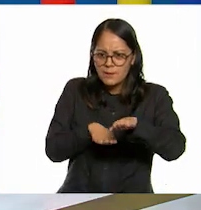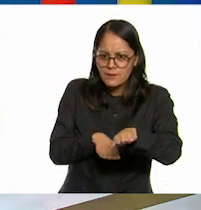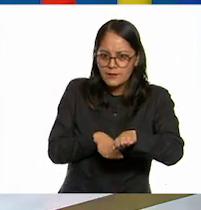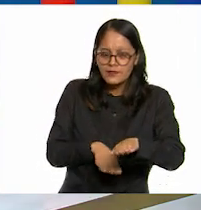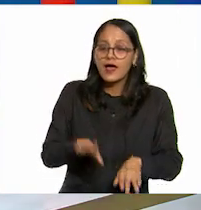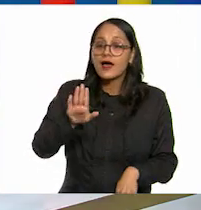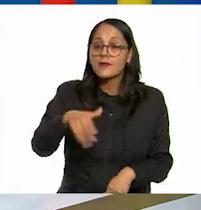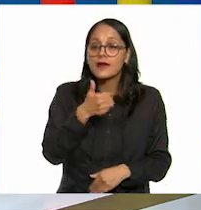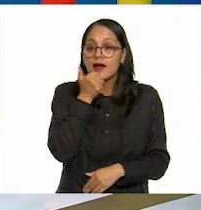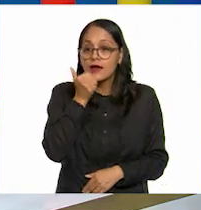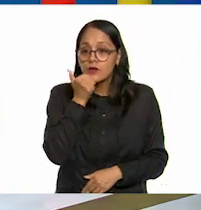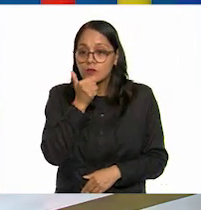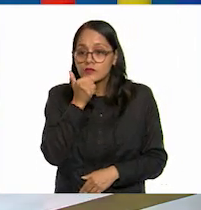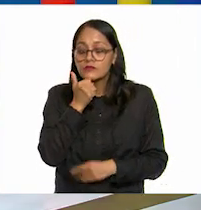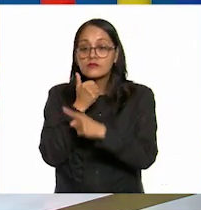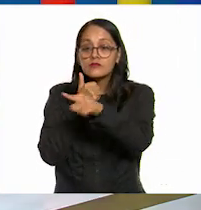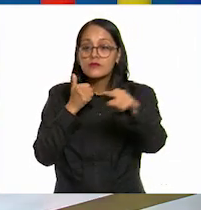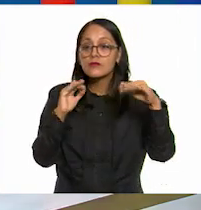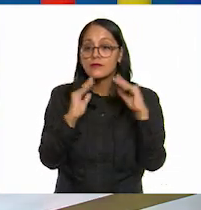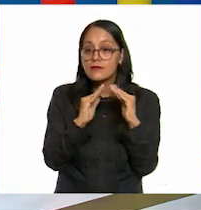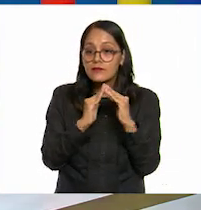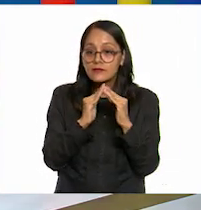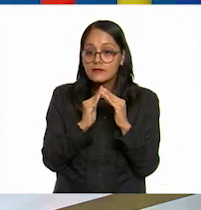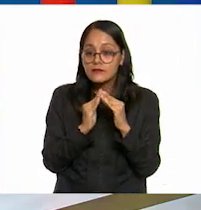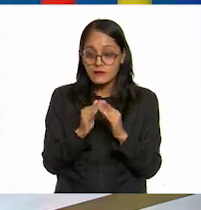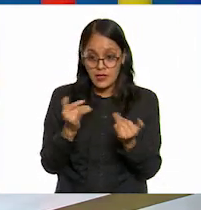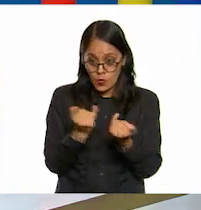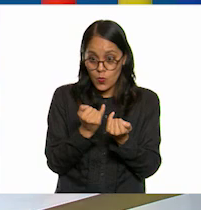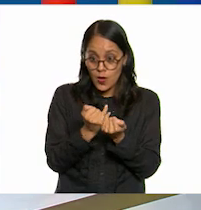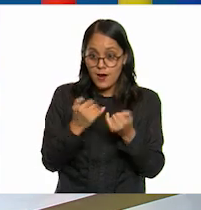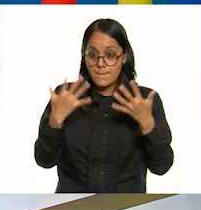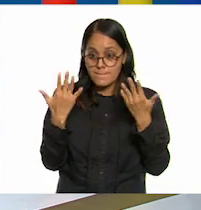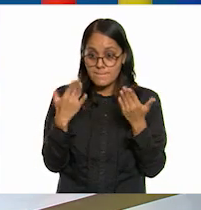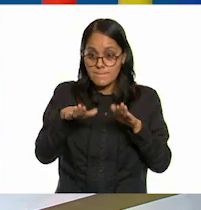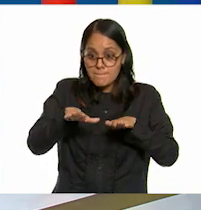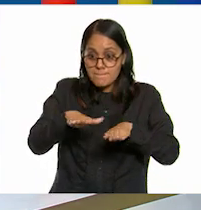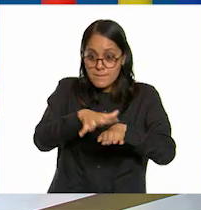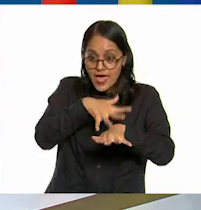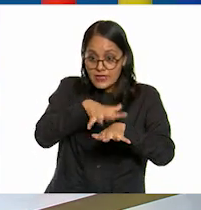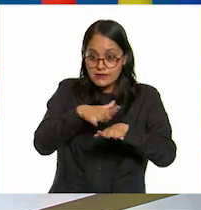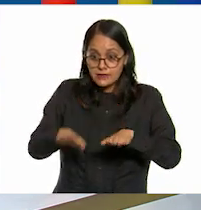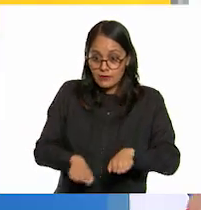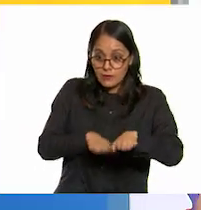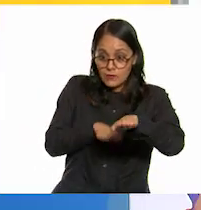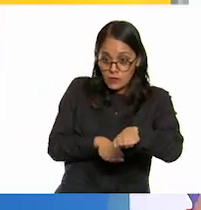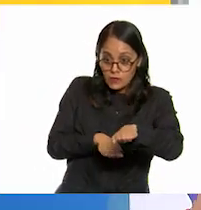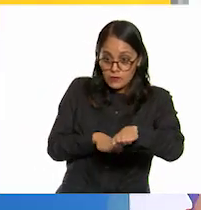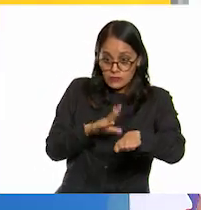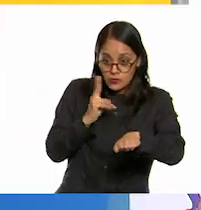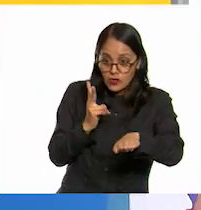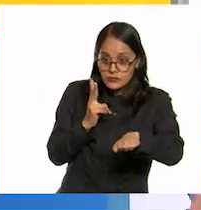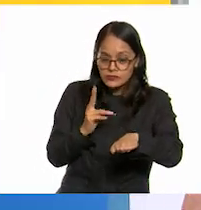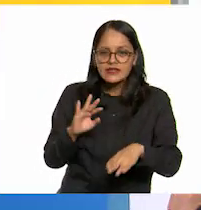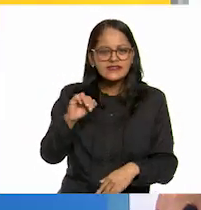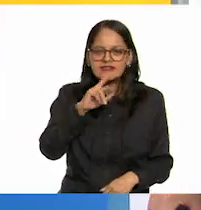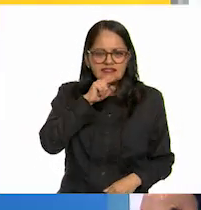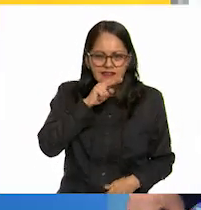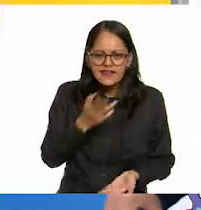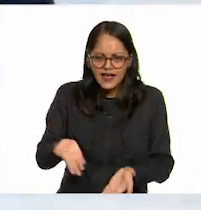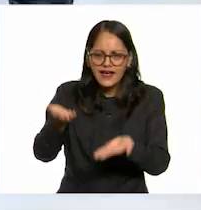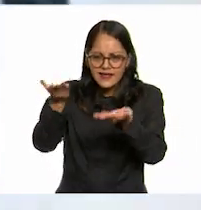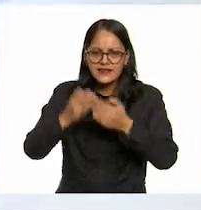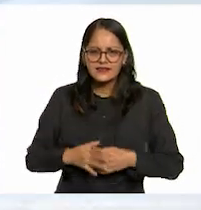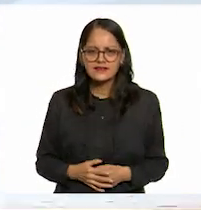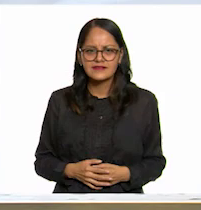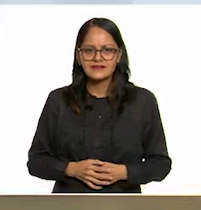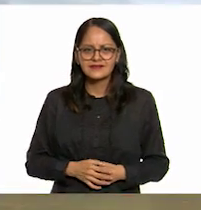alumnos perdón que nos acompañan desde casa así funciona el patín sí sí sí maestro usted no se preocupe suba ok vamos a hacerlo sin miedo así